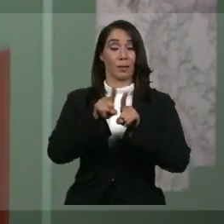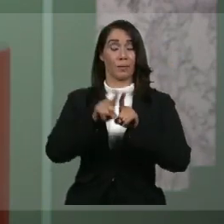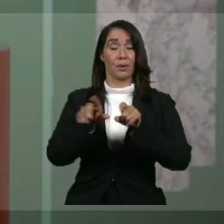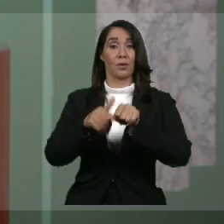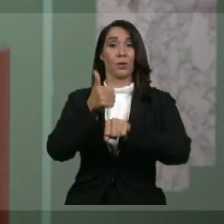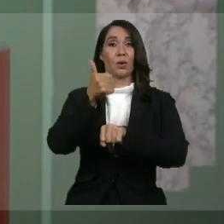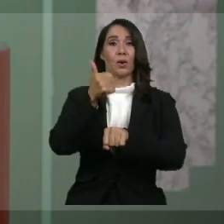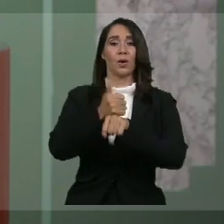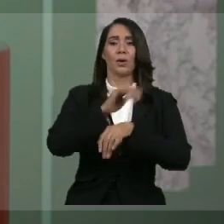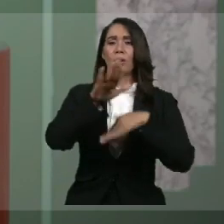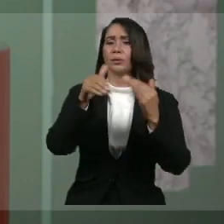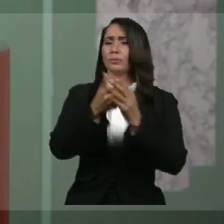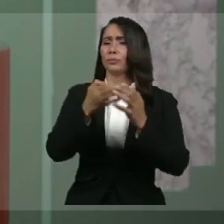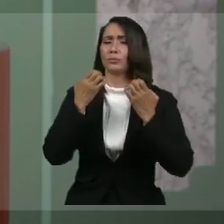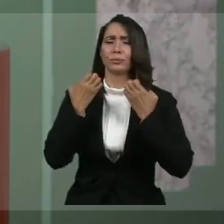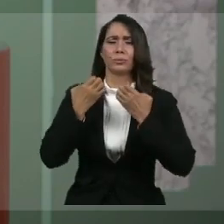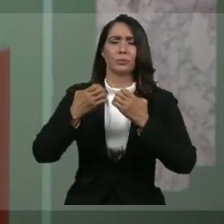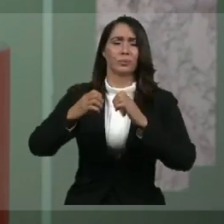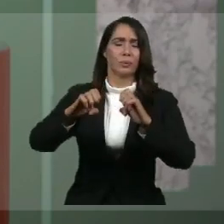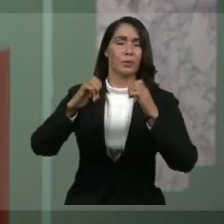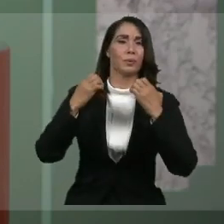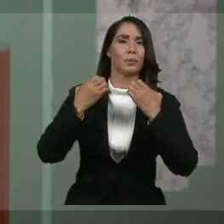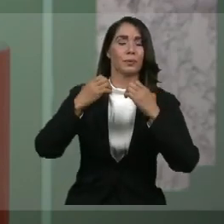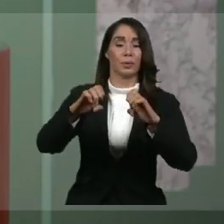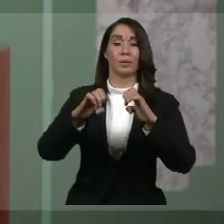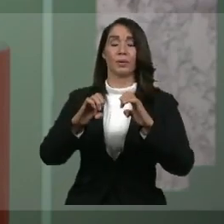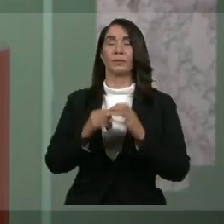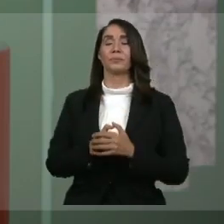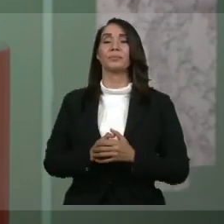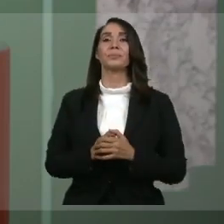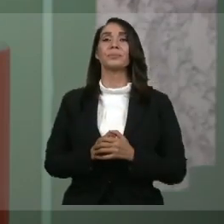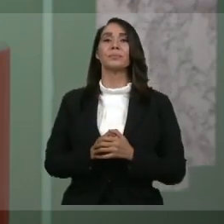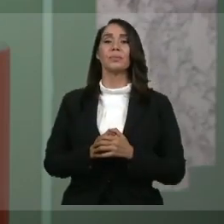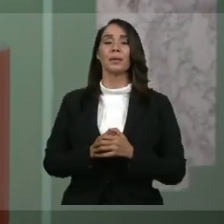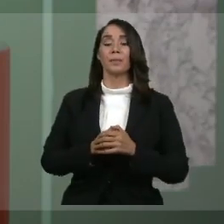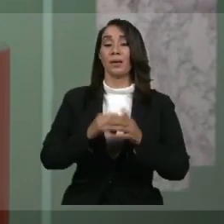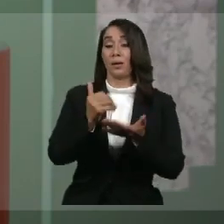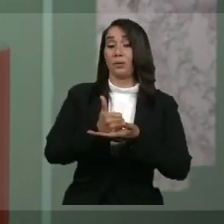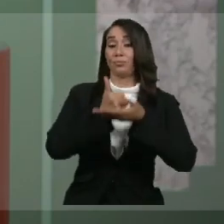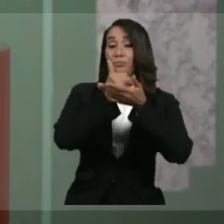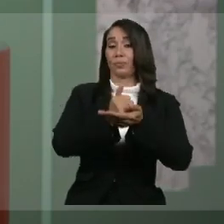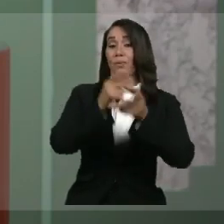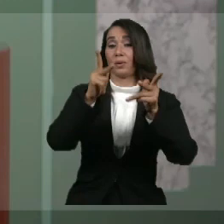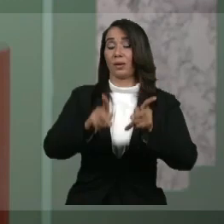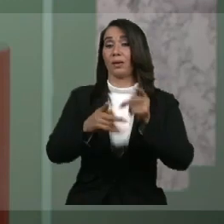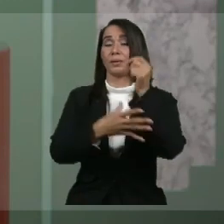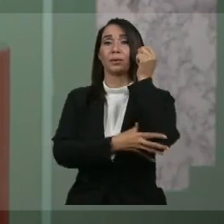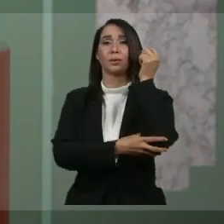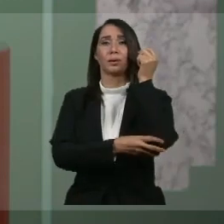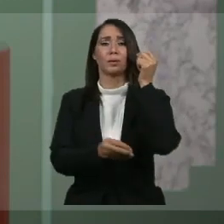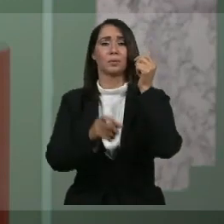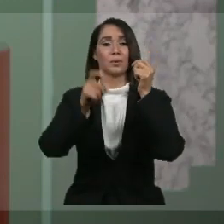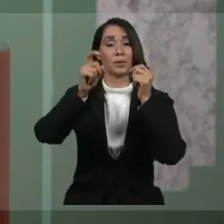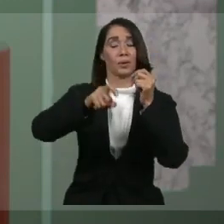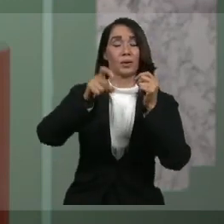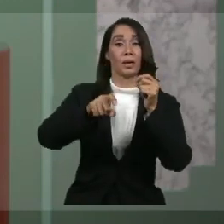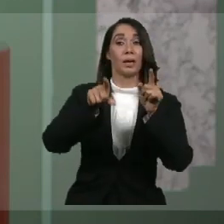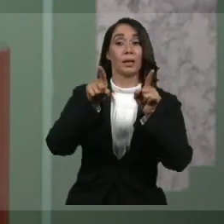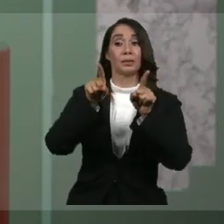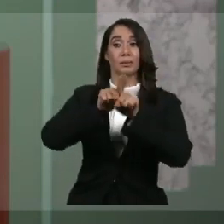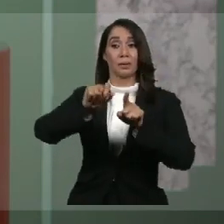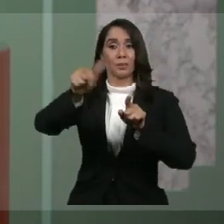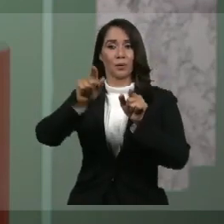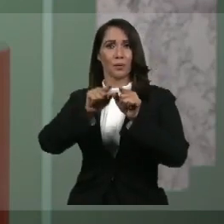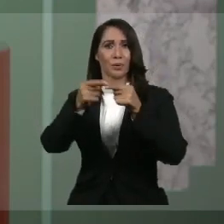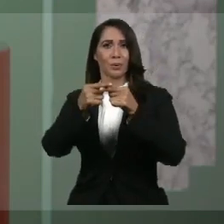puesto todo nuestro esfuerzo en llegar a lo que menos tienen, estamos apoyando también a los trabajadores y a